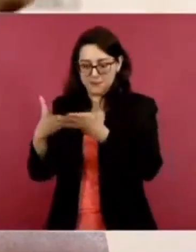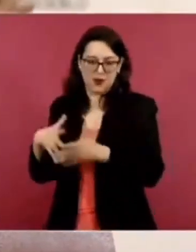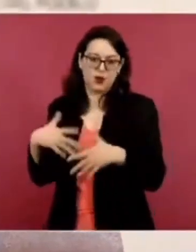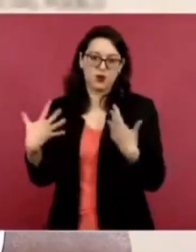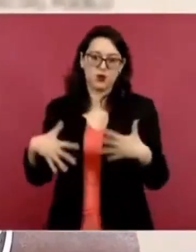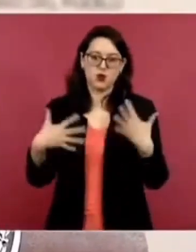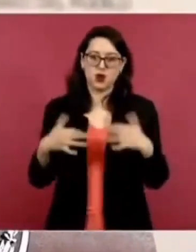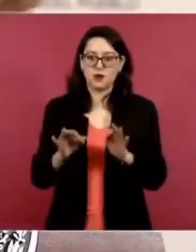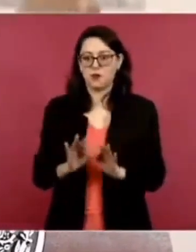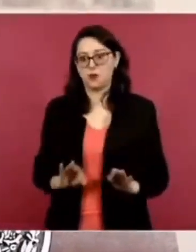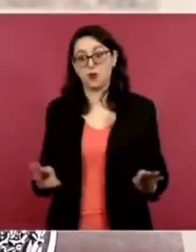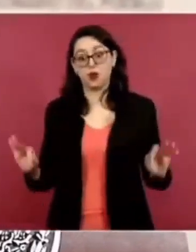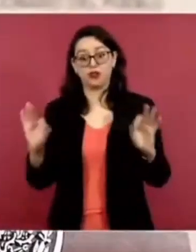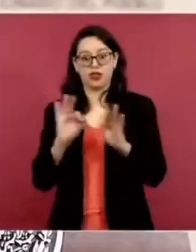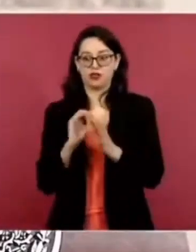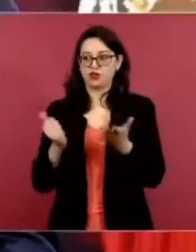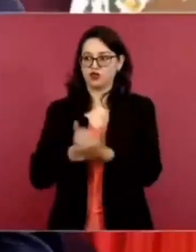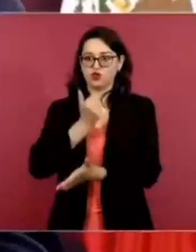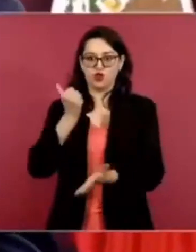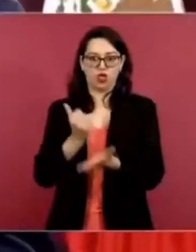con el mundo.